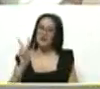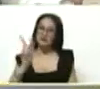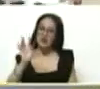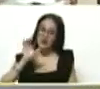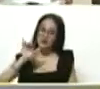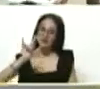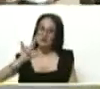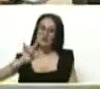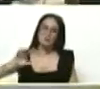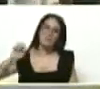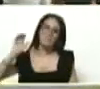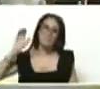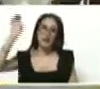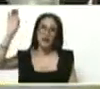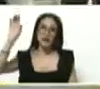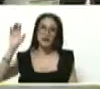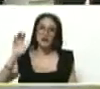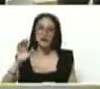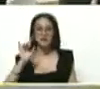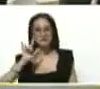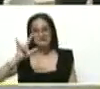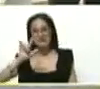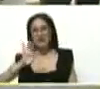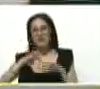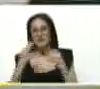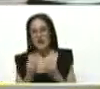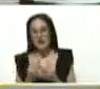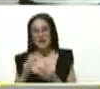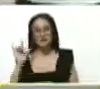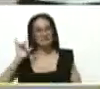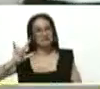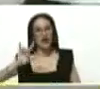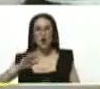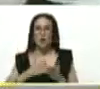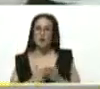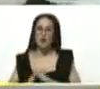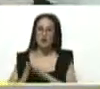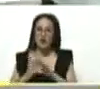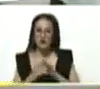nuestra patria, por nuestra comunidad, por nuestra familia. Aquí vamos, unidos.